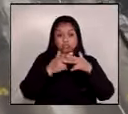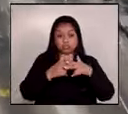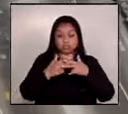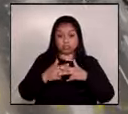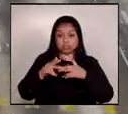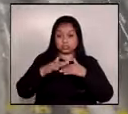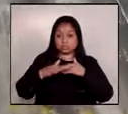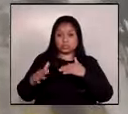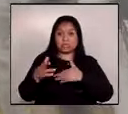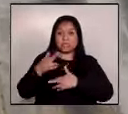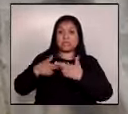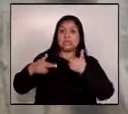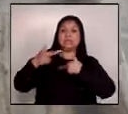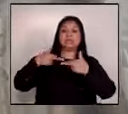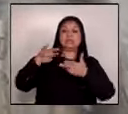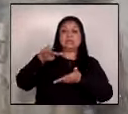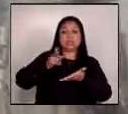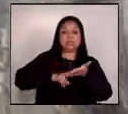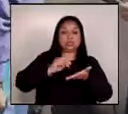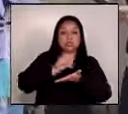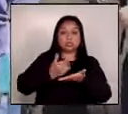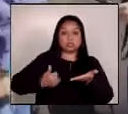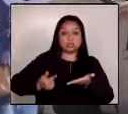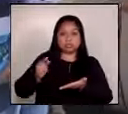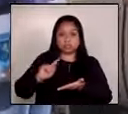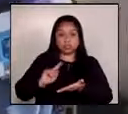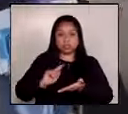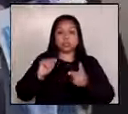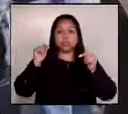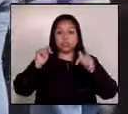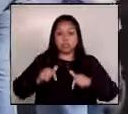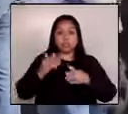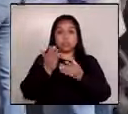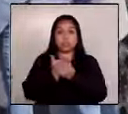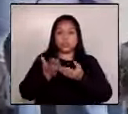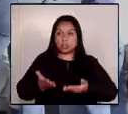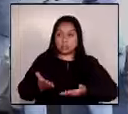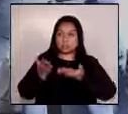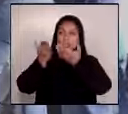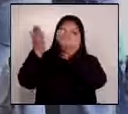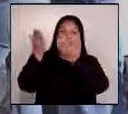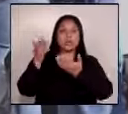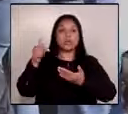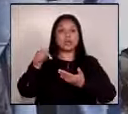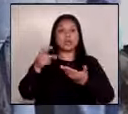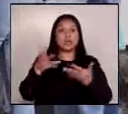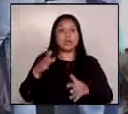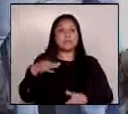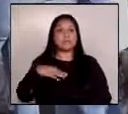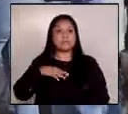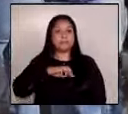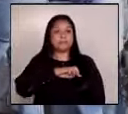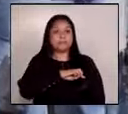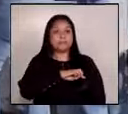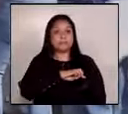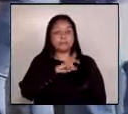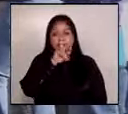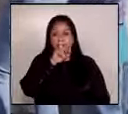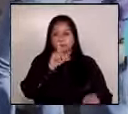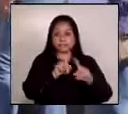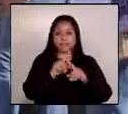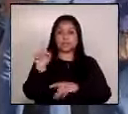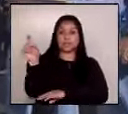contrato el día de hoy fuimos a entregar entonces al ministerio público y a la